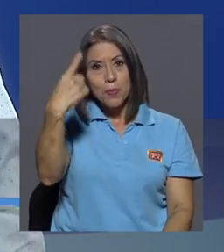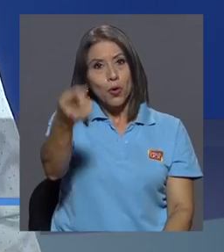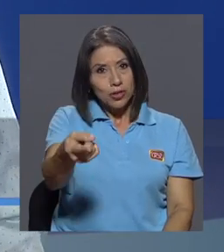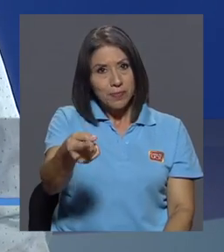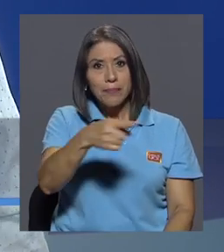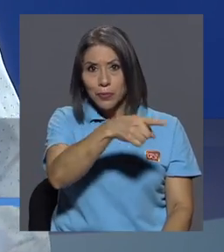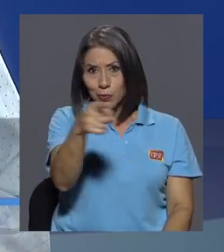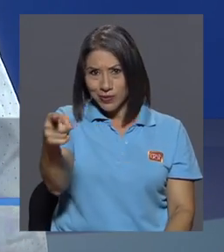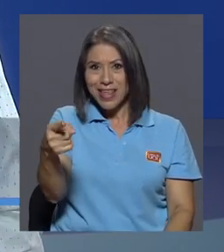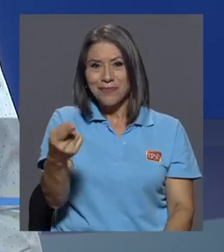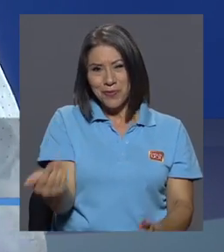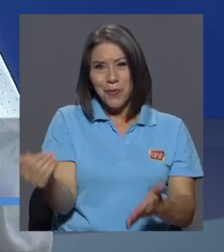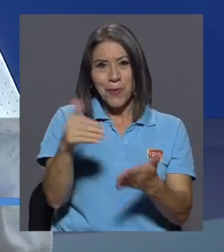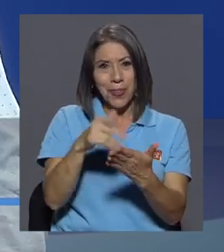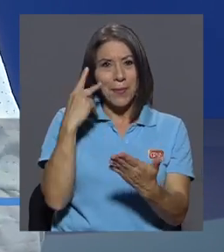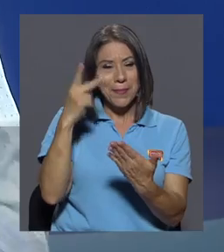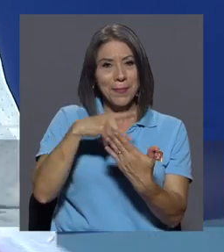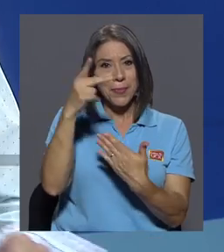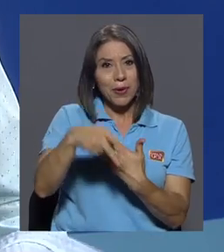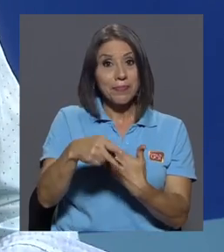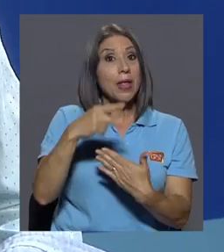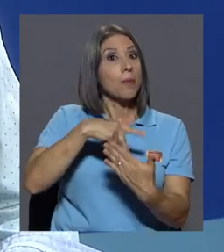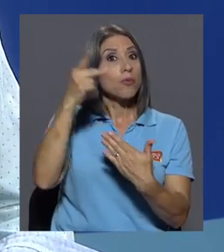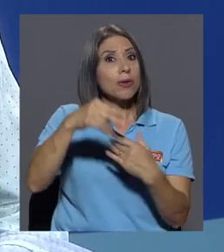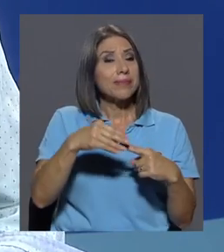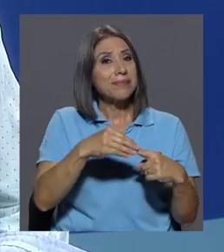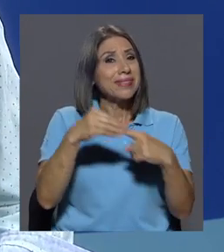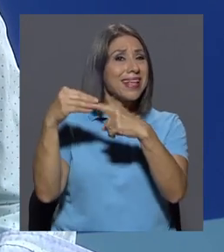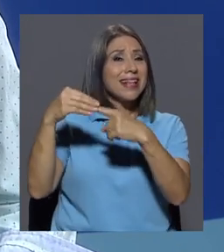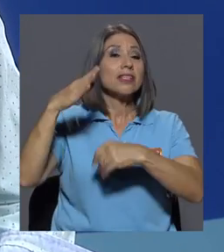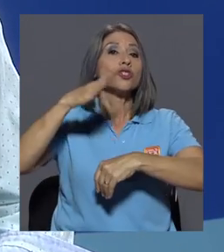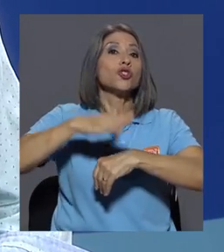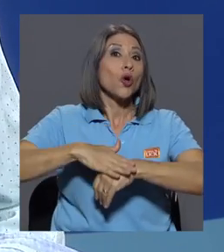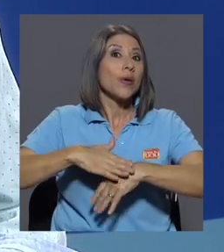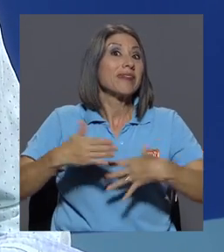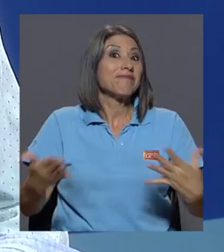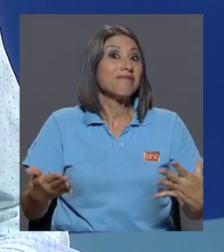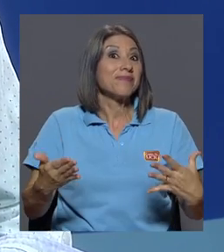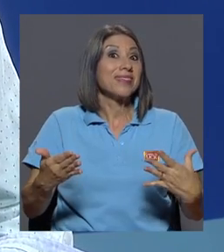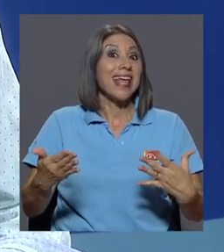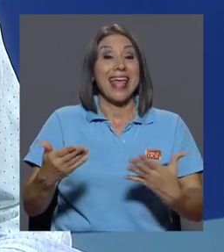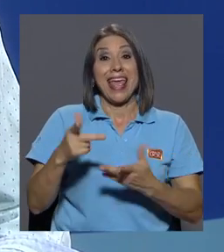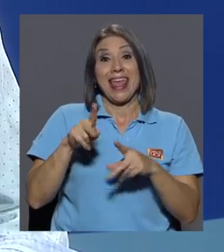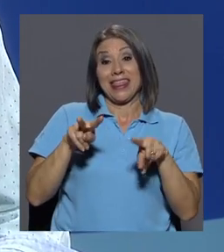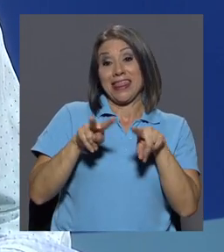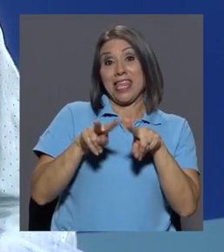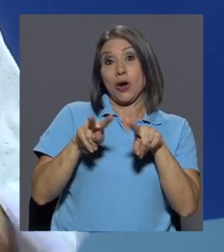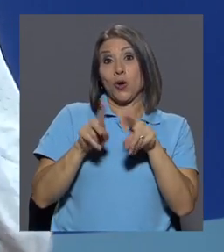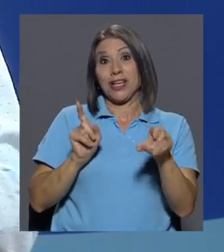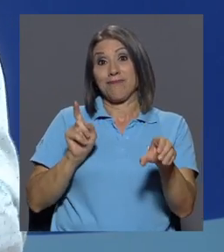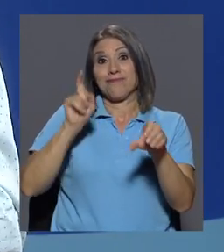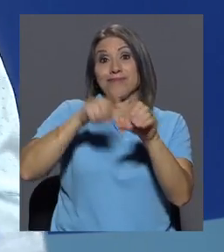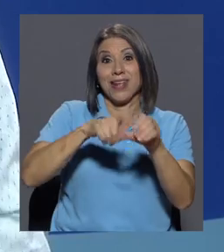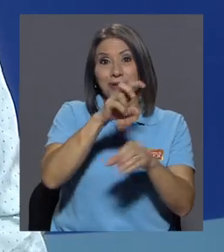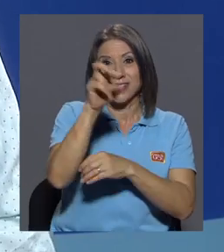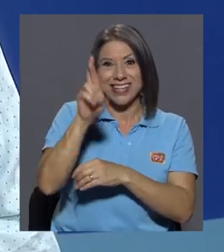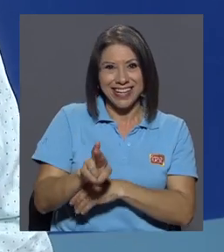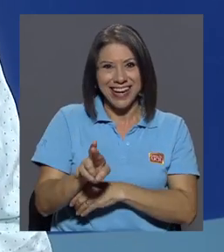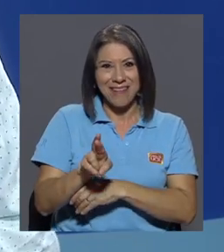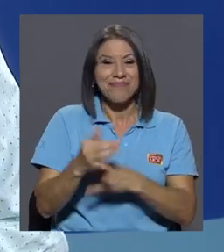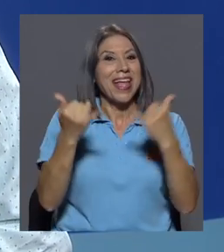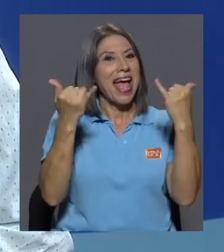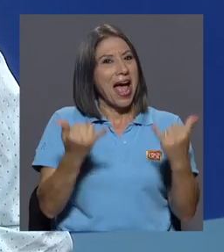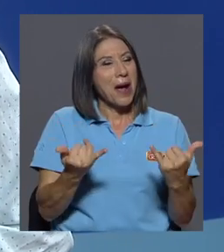nos acompañen porque tendremos un programa especial sobre la anexión del partido de Nicoya a Costa Rica. Los dejo a